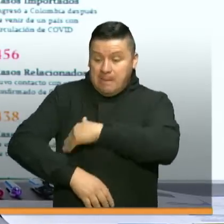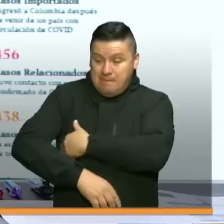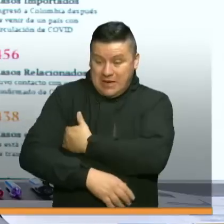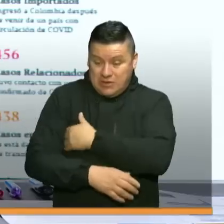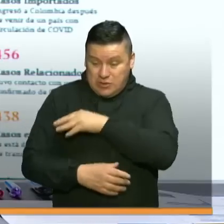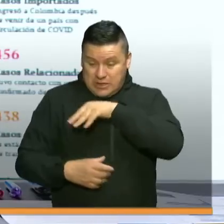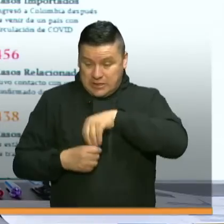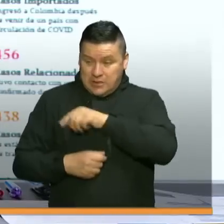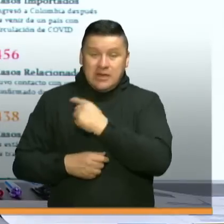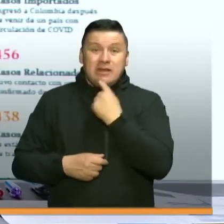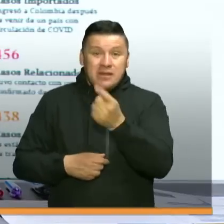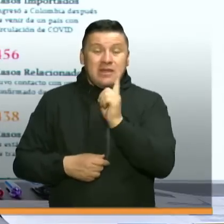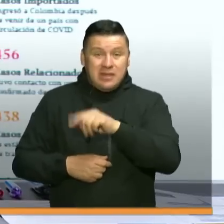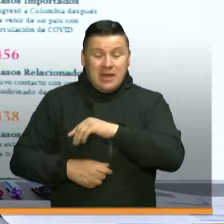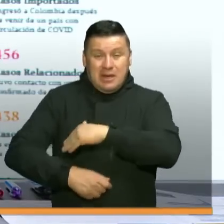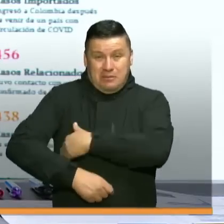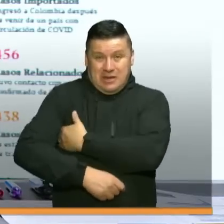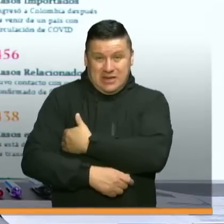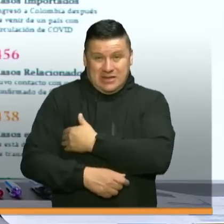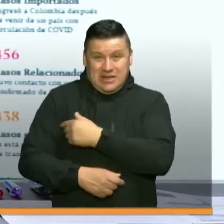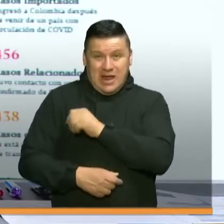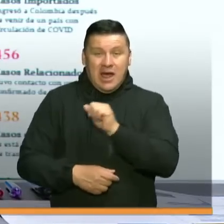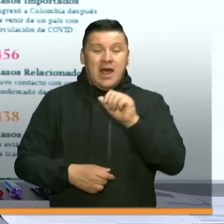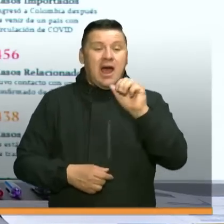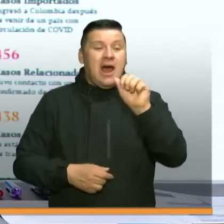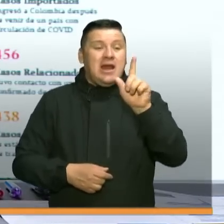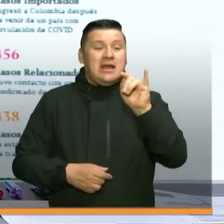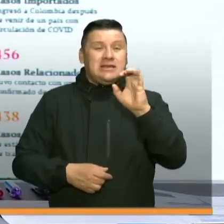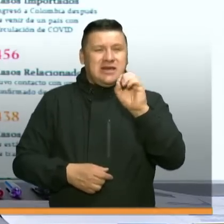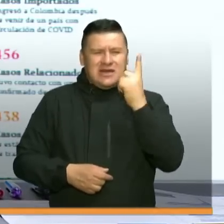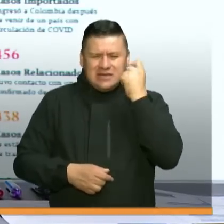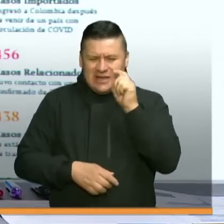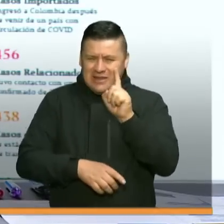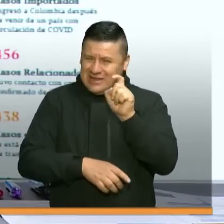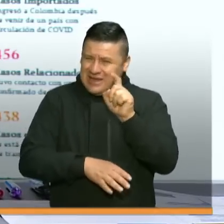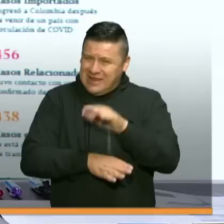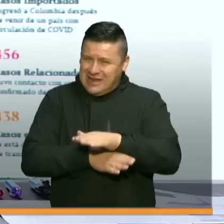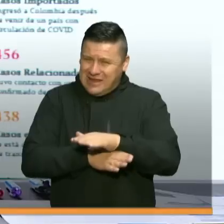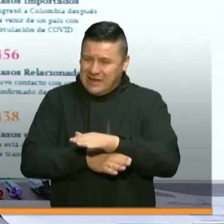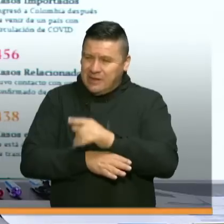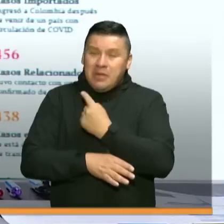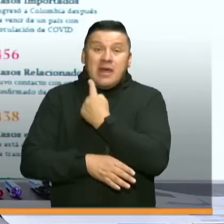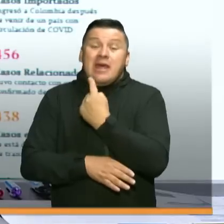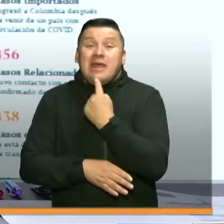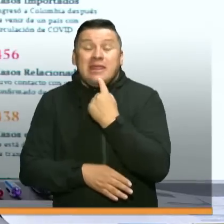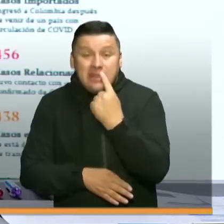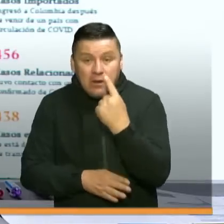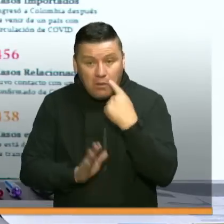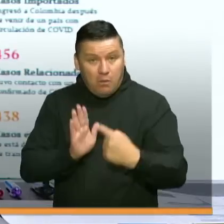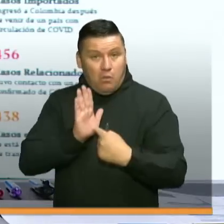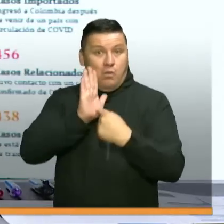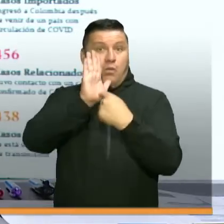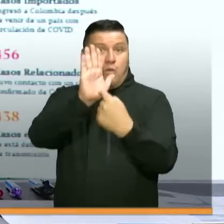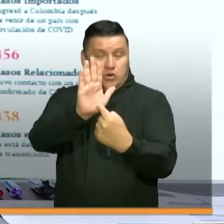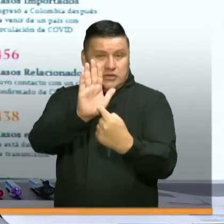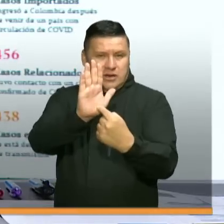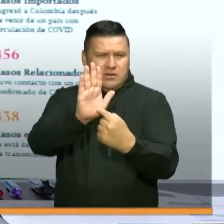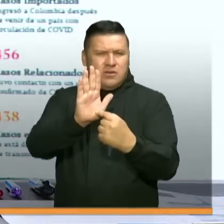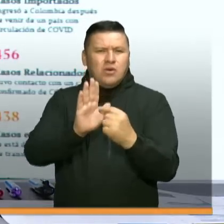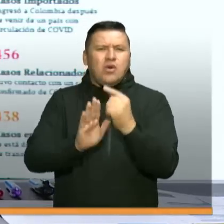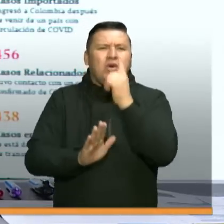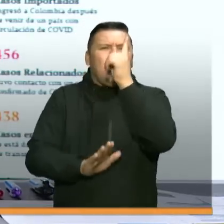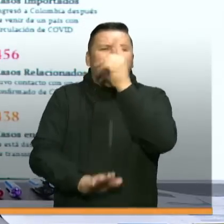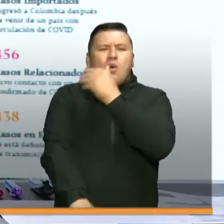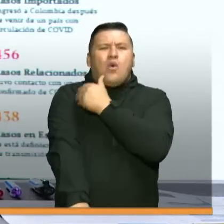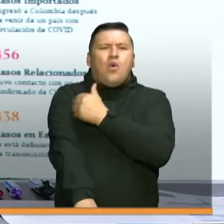Interior y lo dijo también la ministra Alicia Arango esta semana a las seis de la tarde en uno de nuestros programas, estuvo mostrando el programa de un